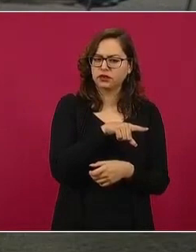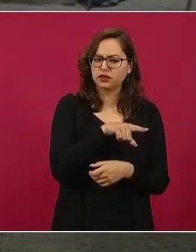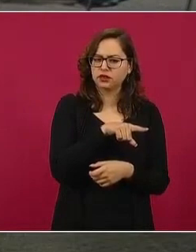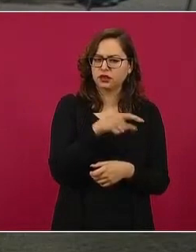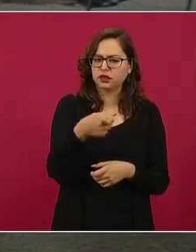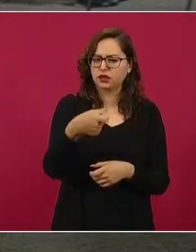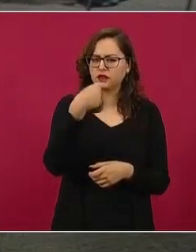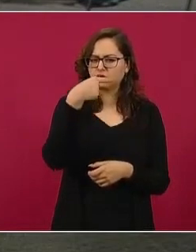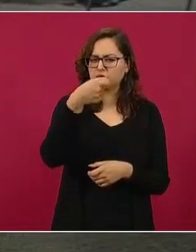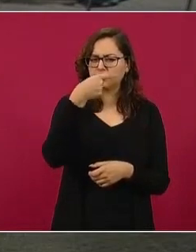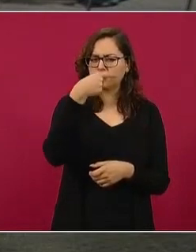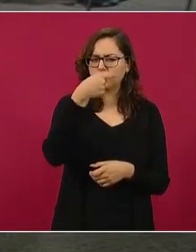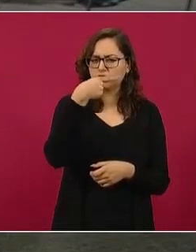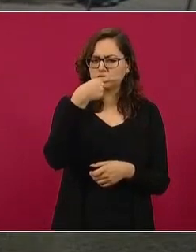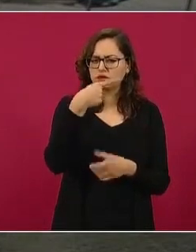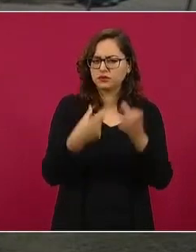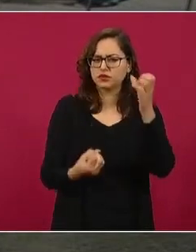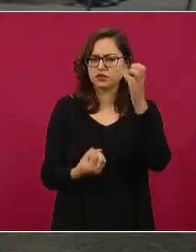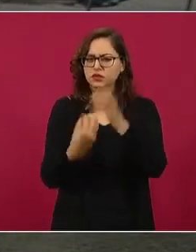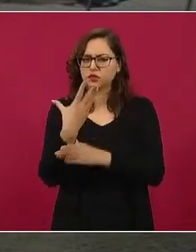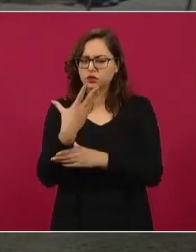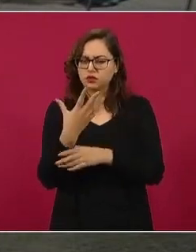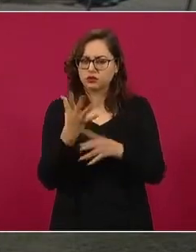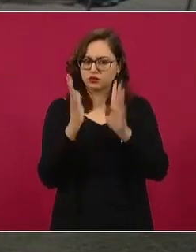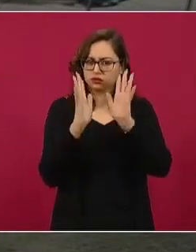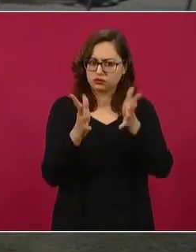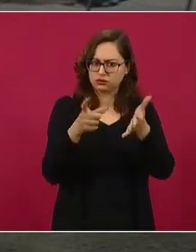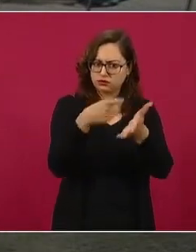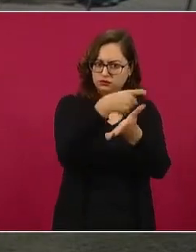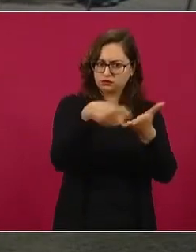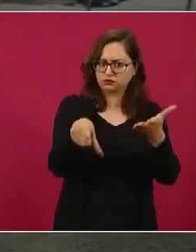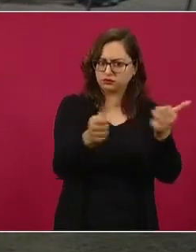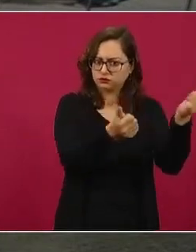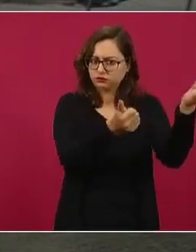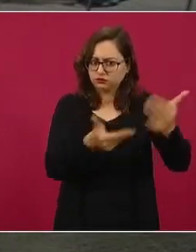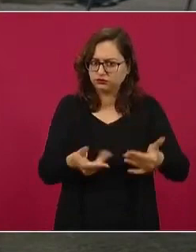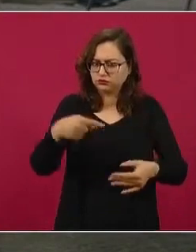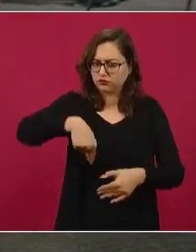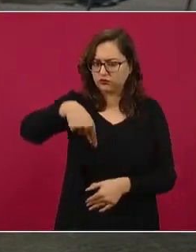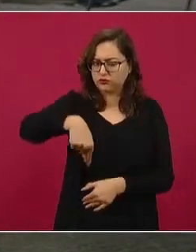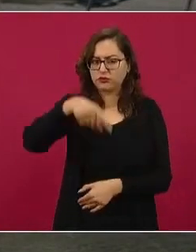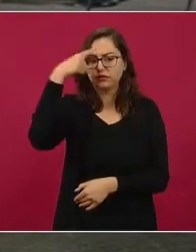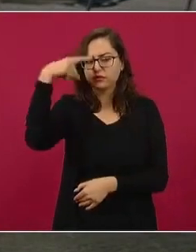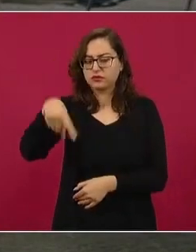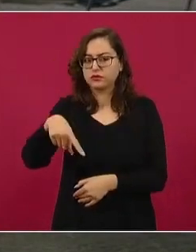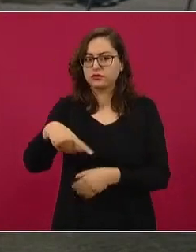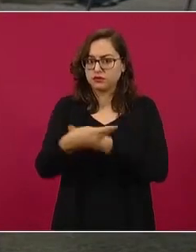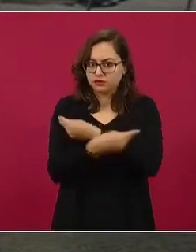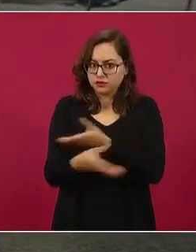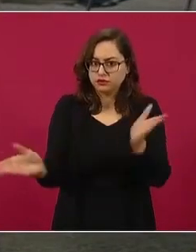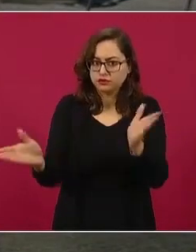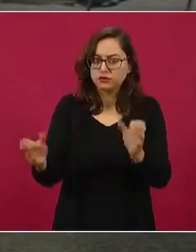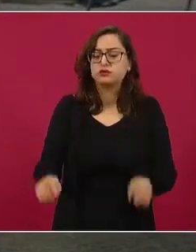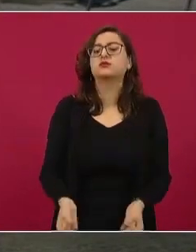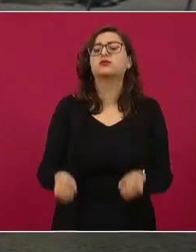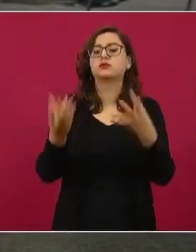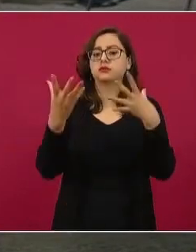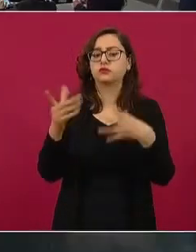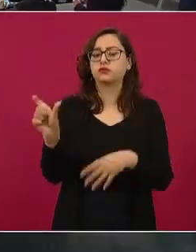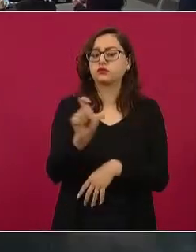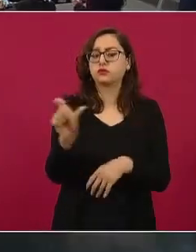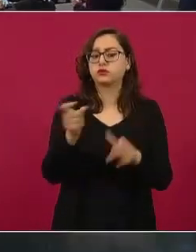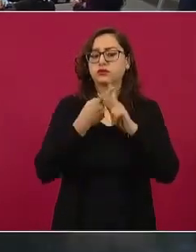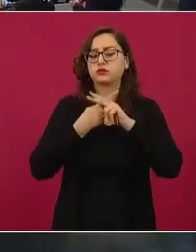de Mersharpandom, si ya lo tienen previsto para compra, cuántas piezas se van a adquirir y cuándo